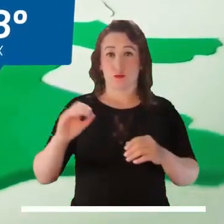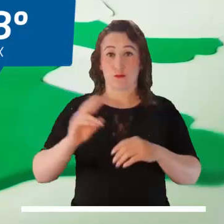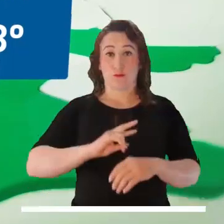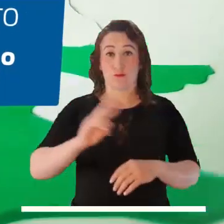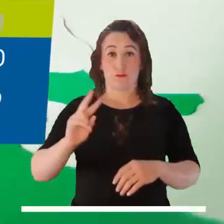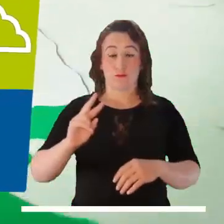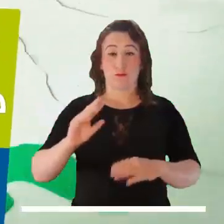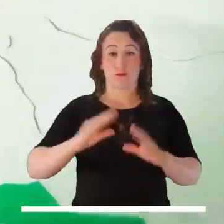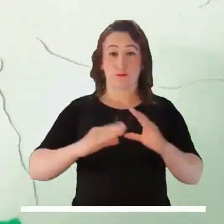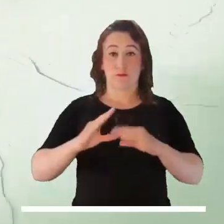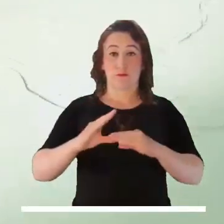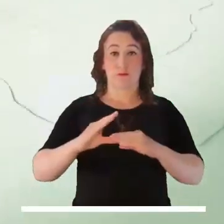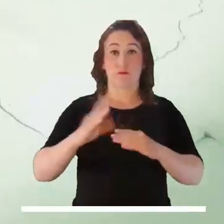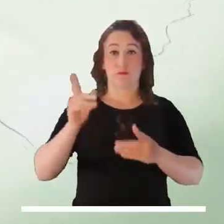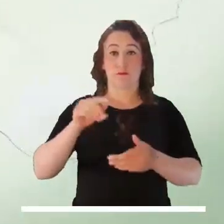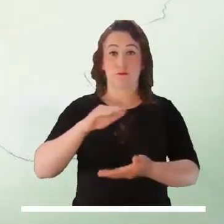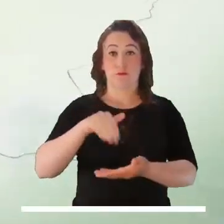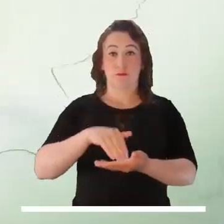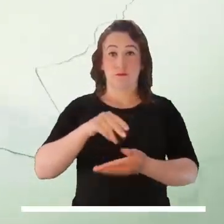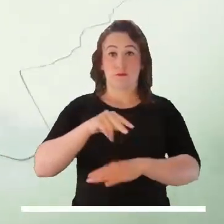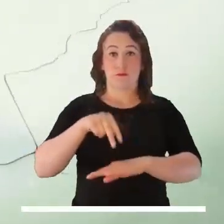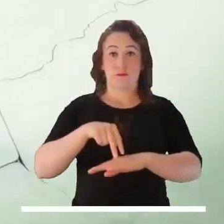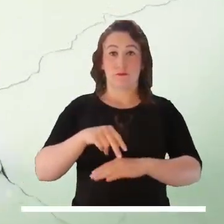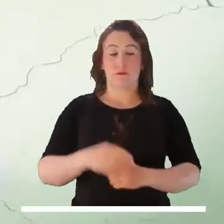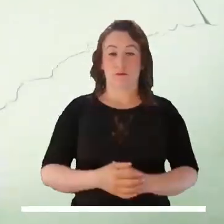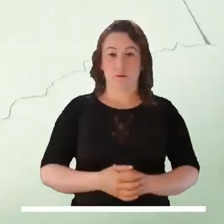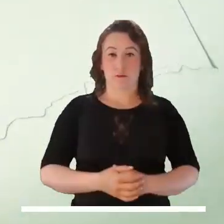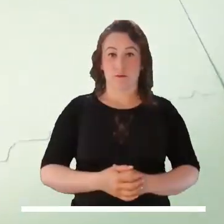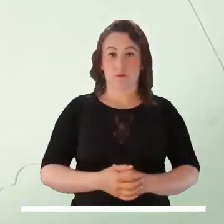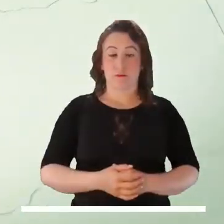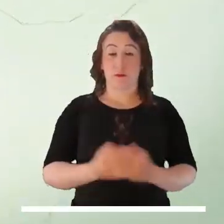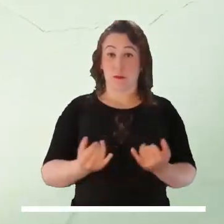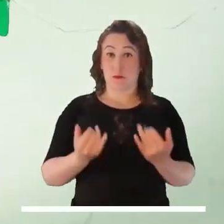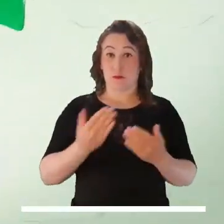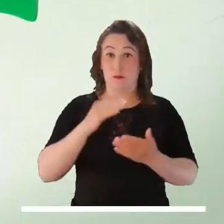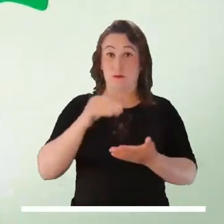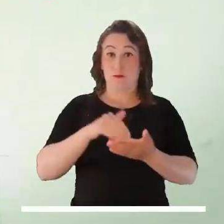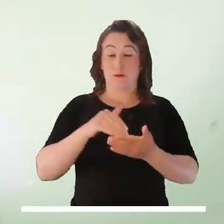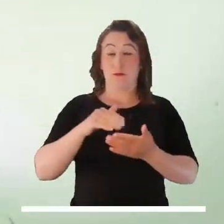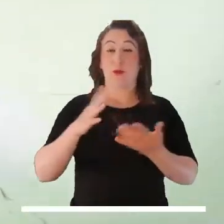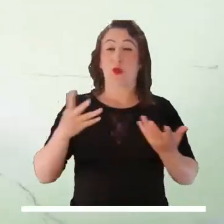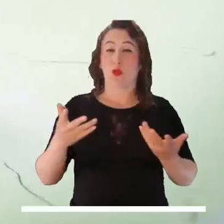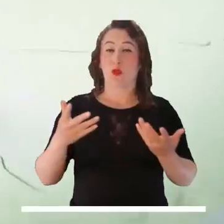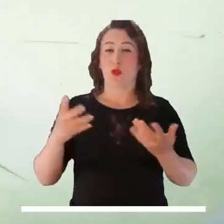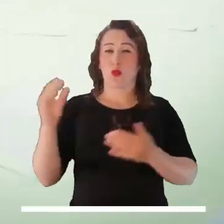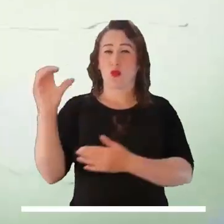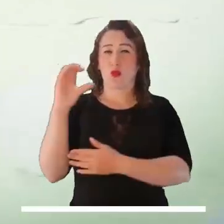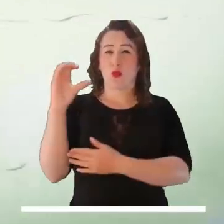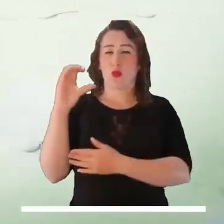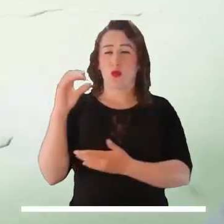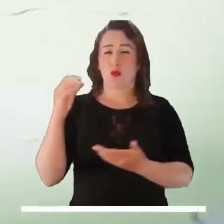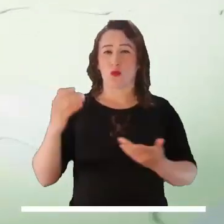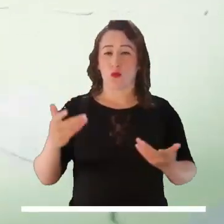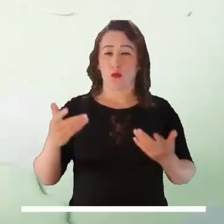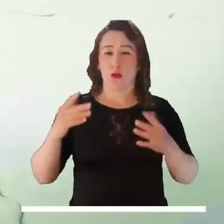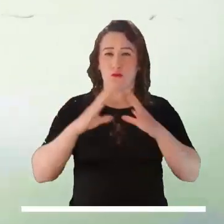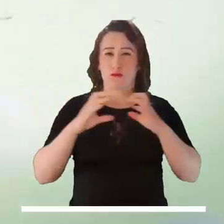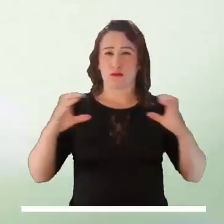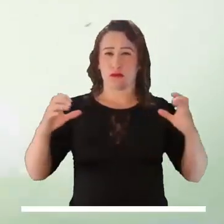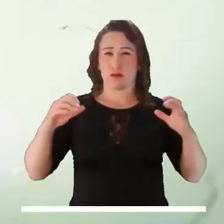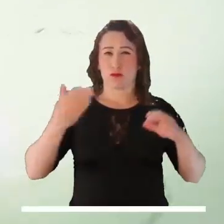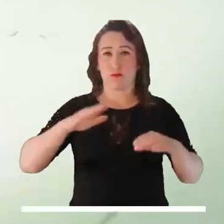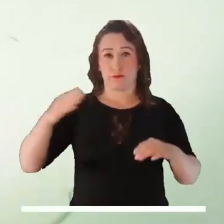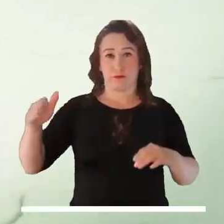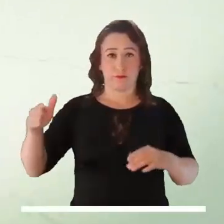lluvias en el occidente de Valle del Cauca, Cauca y Centro de Nariño. Seguimos con el centro del país, donde se podrían observar nubes